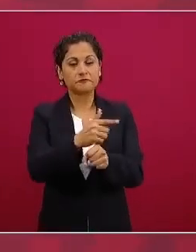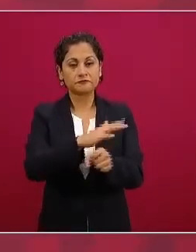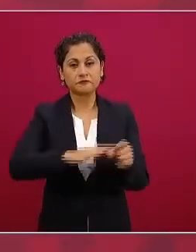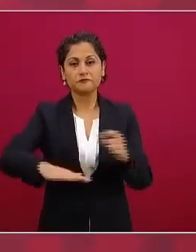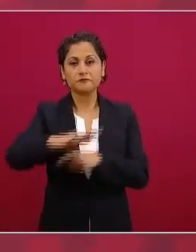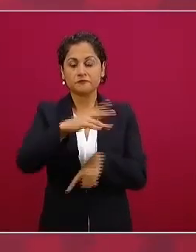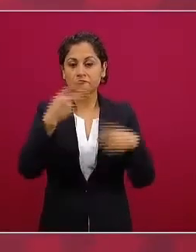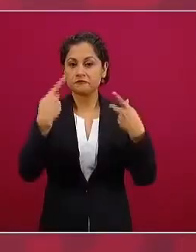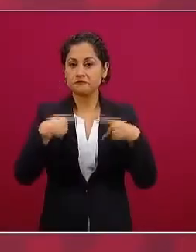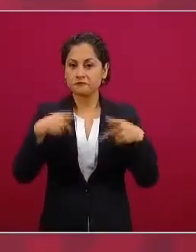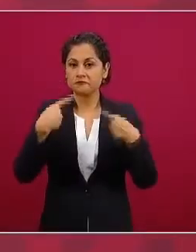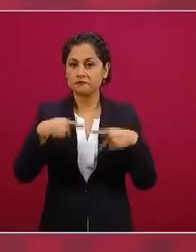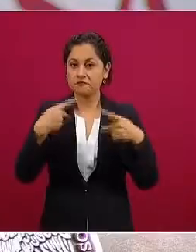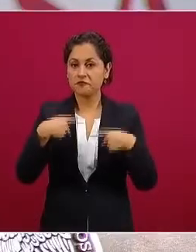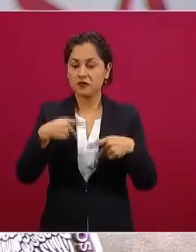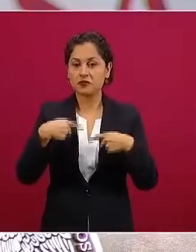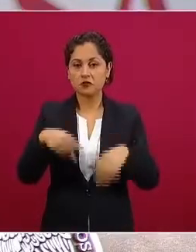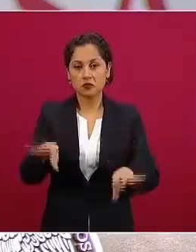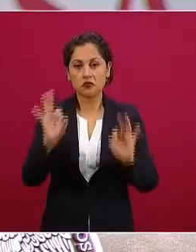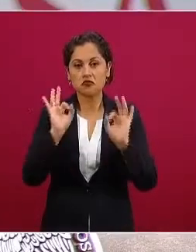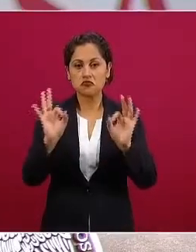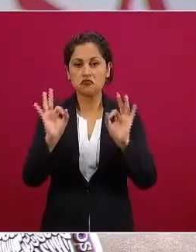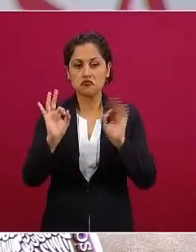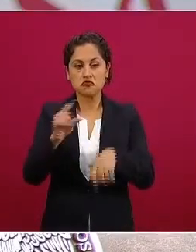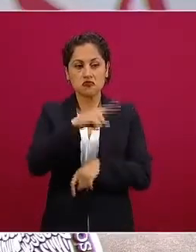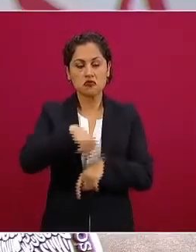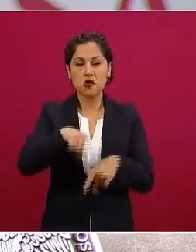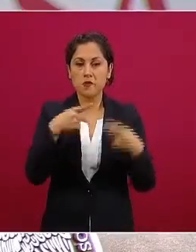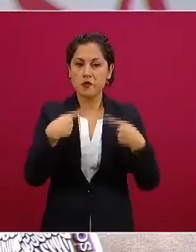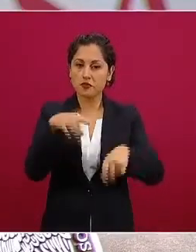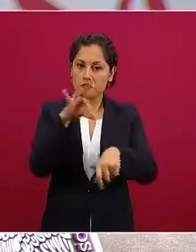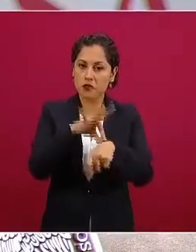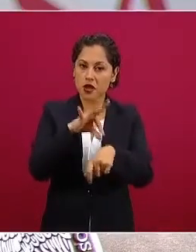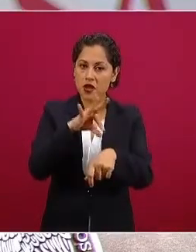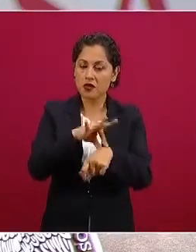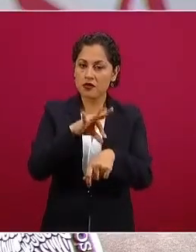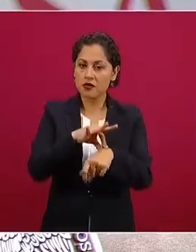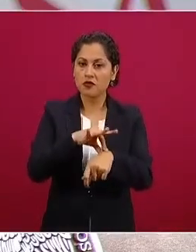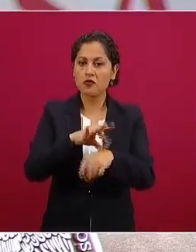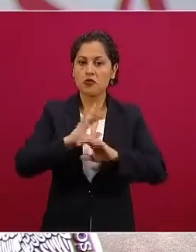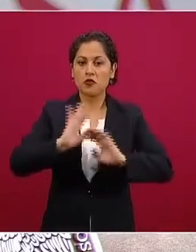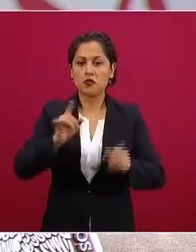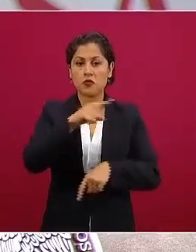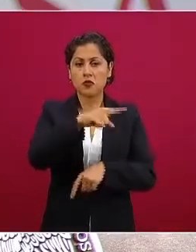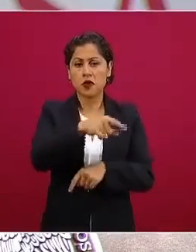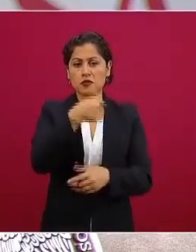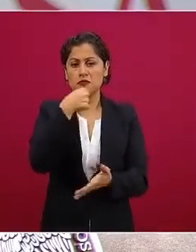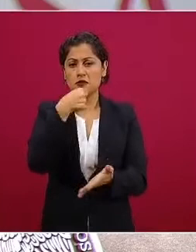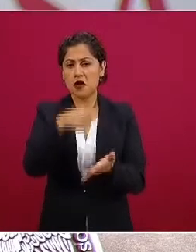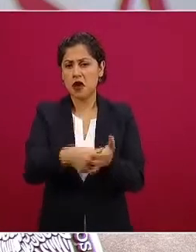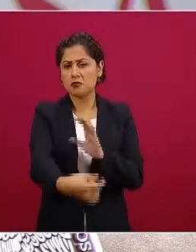la gente los médicos me mandan cartas